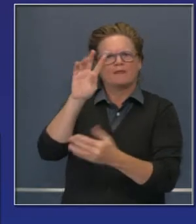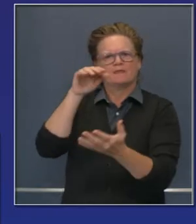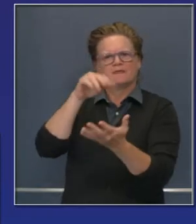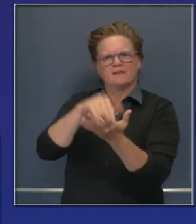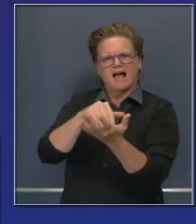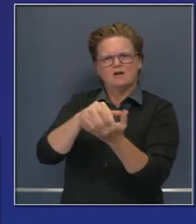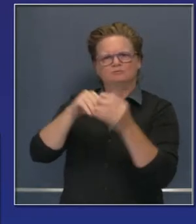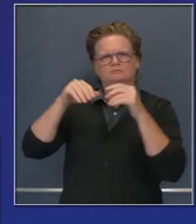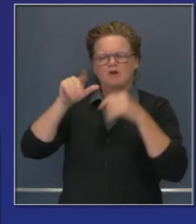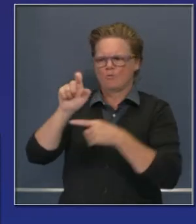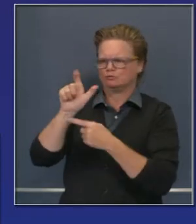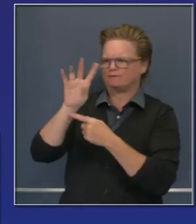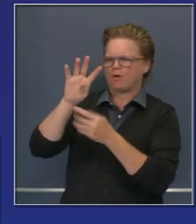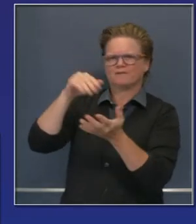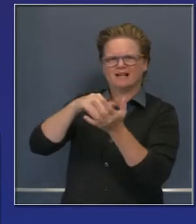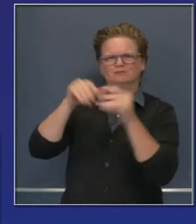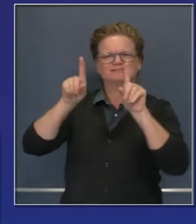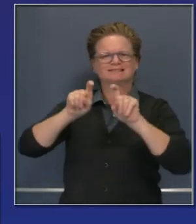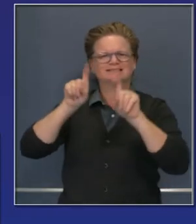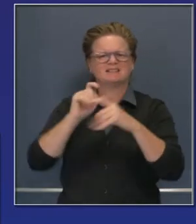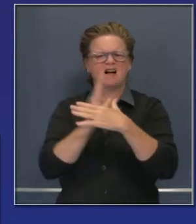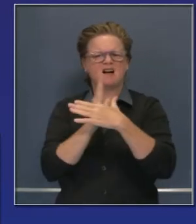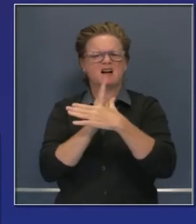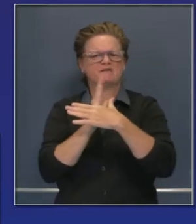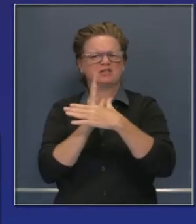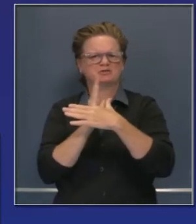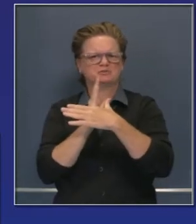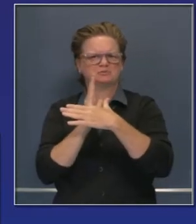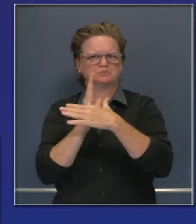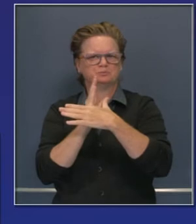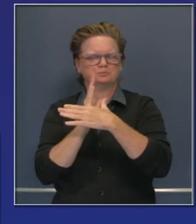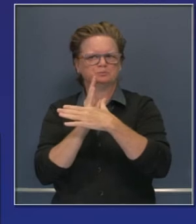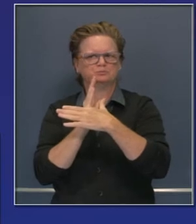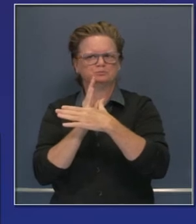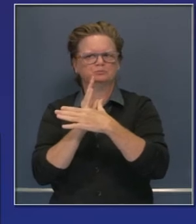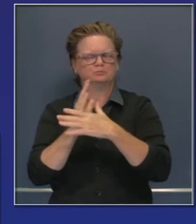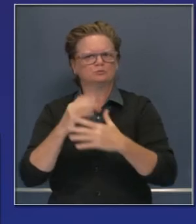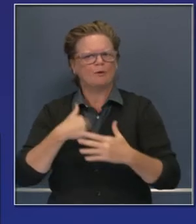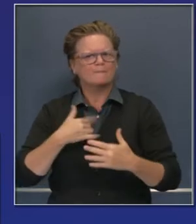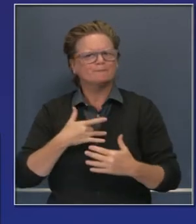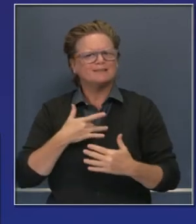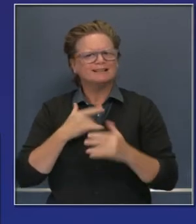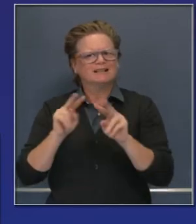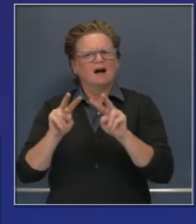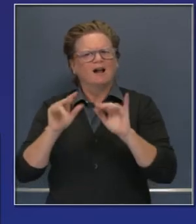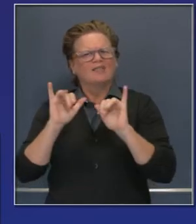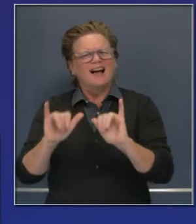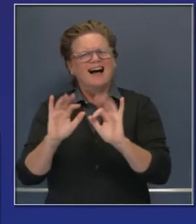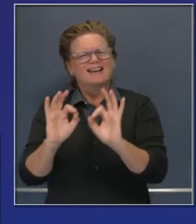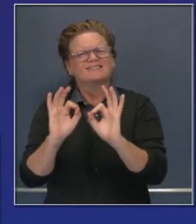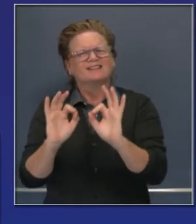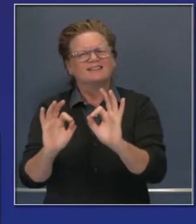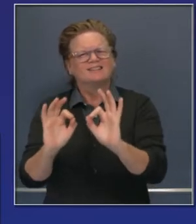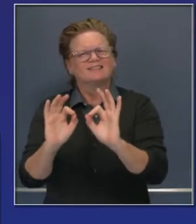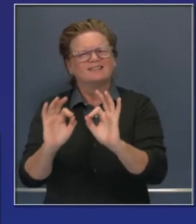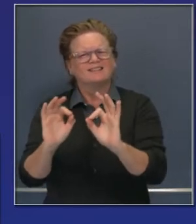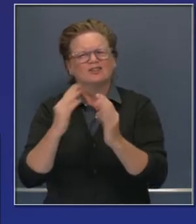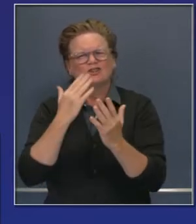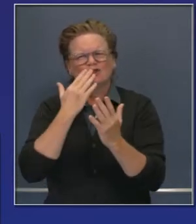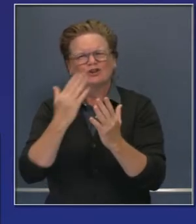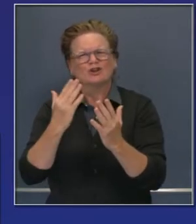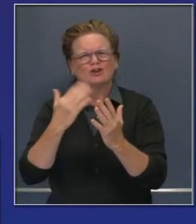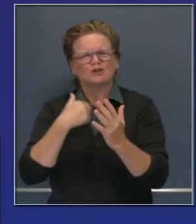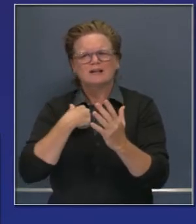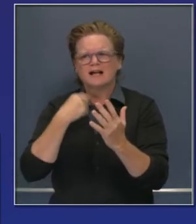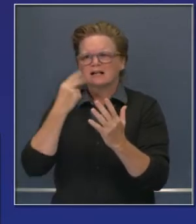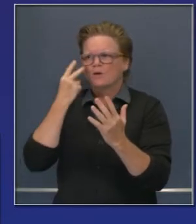es el promedio de pruebas diarias en los últimos 7 días. Lo que nos da mucho aliento es que se ve ese índice de positividad